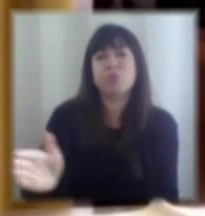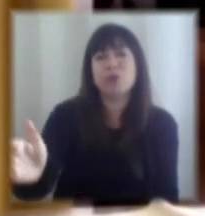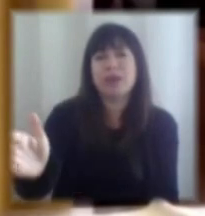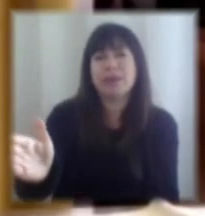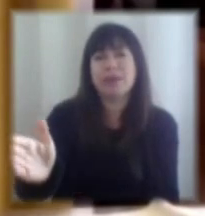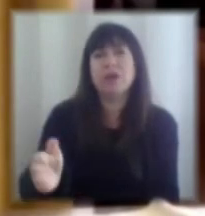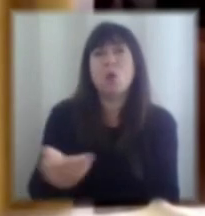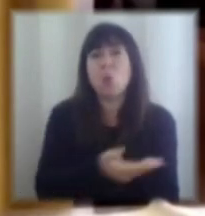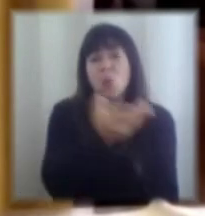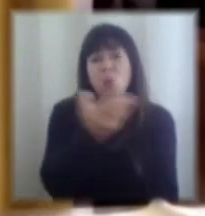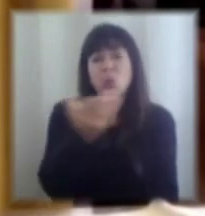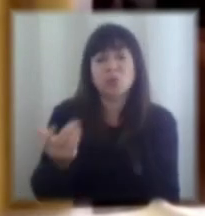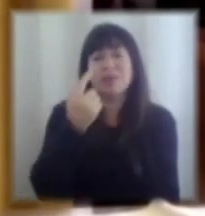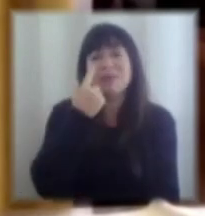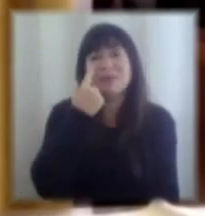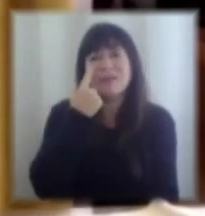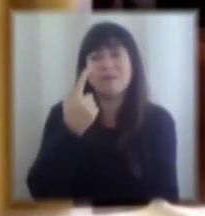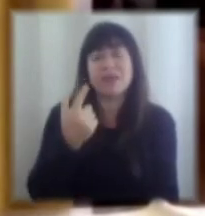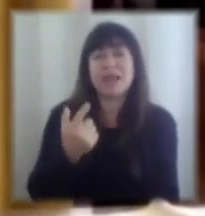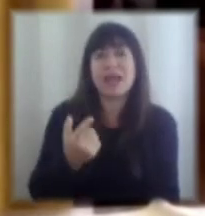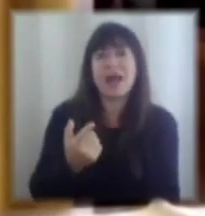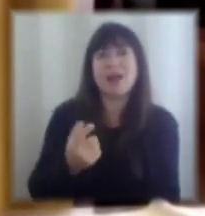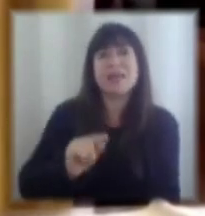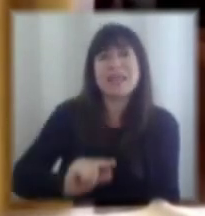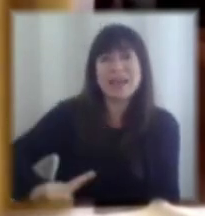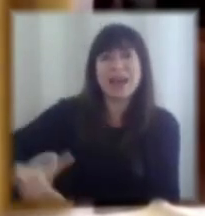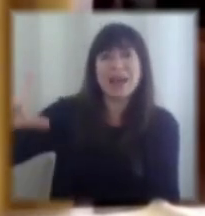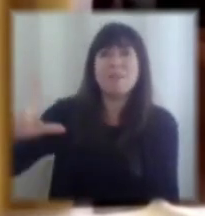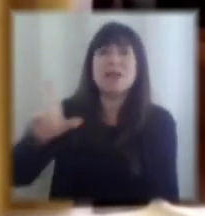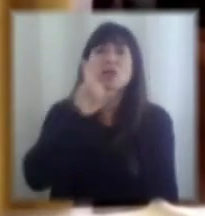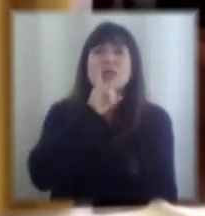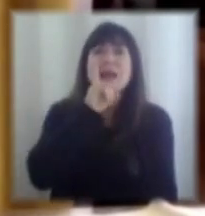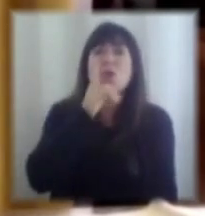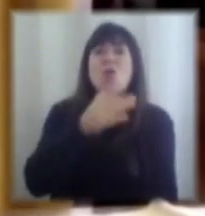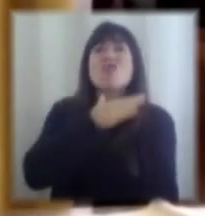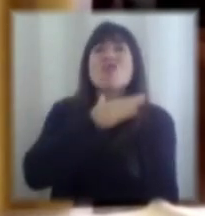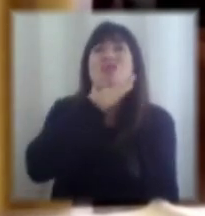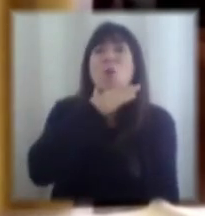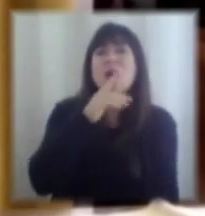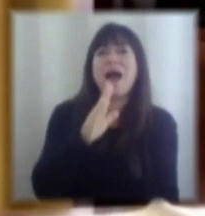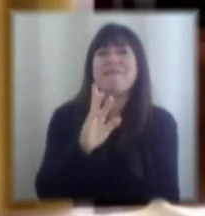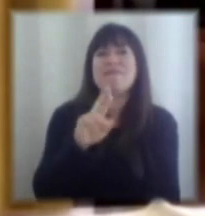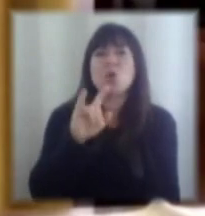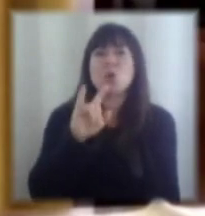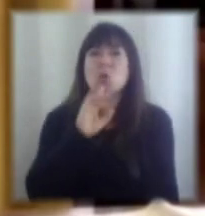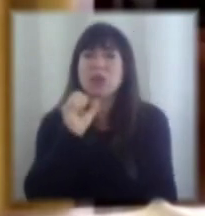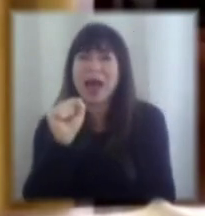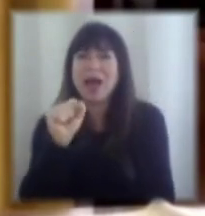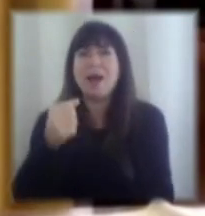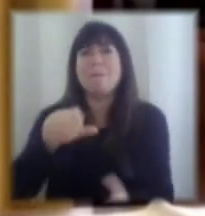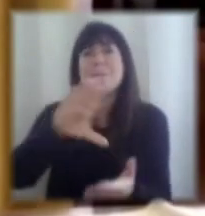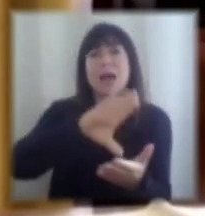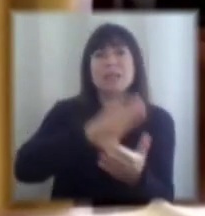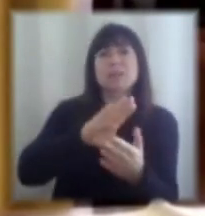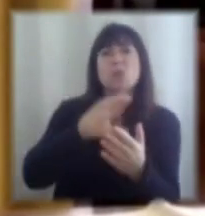fijan el incremento que ha tenido la deuda bruta en nuestro país en los últimos diez años,